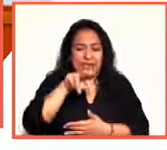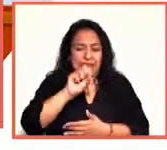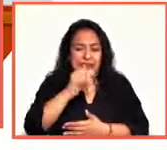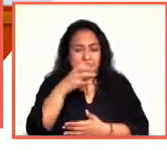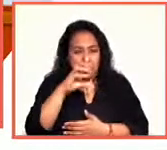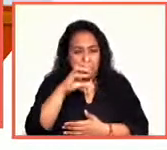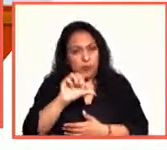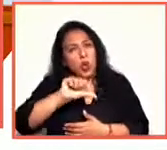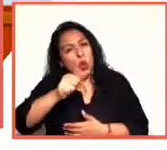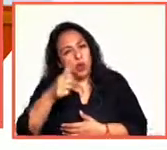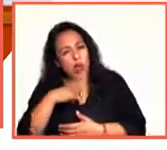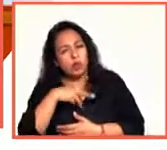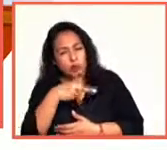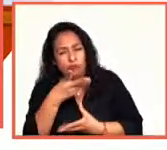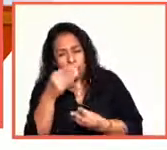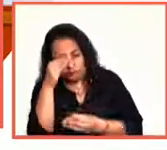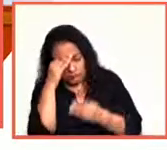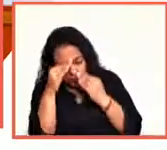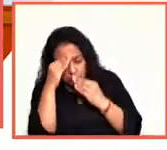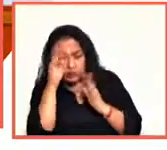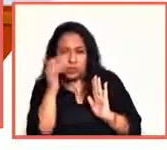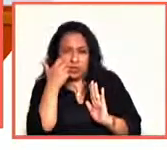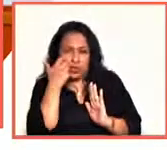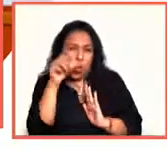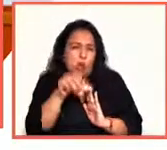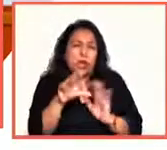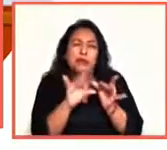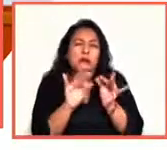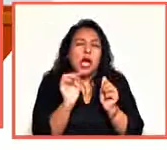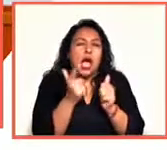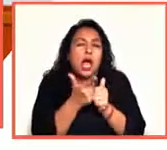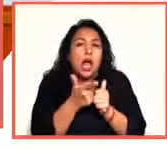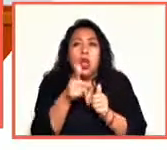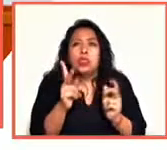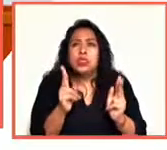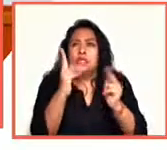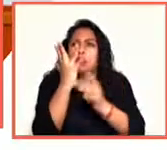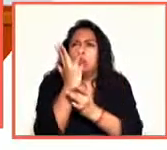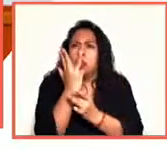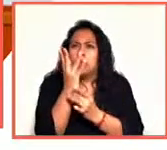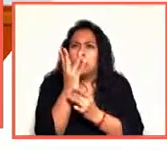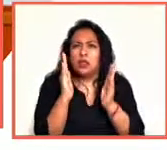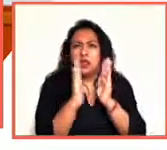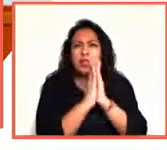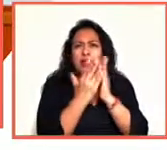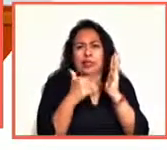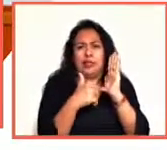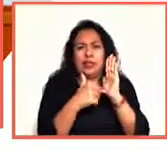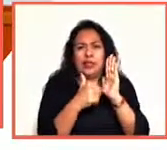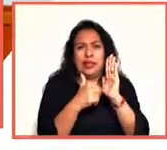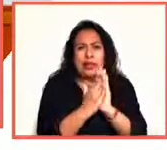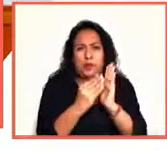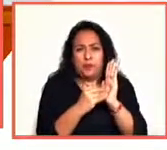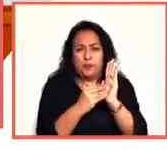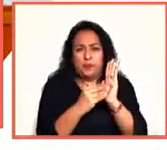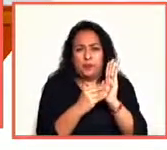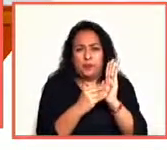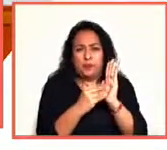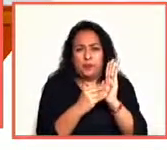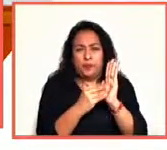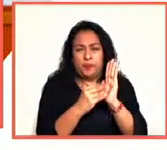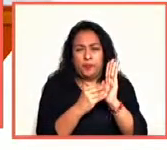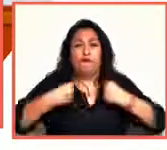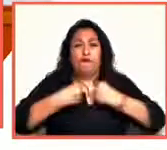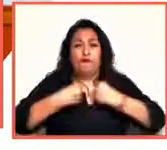cual has reflexionado y del que me gustaría que nos hicieras un comentario. Es una cita que aparece aquí en este reciente libro en torno a la frontera entre